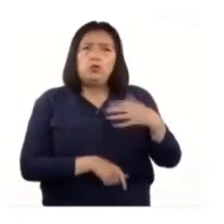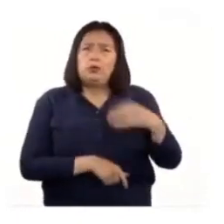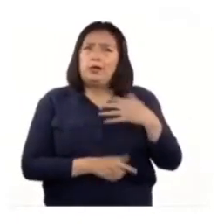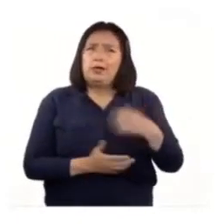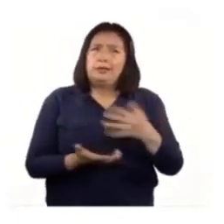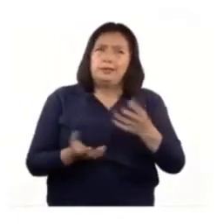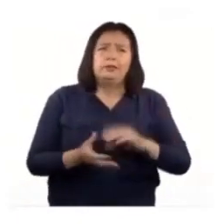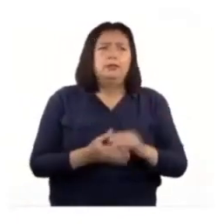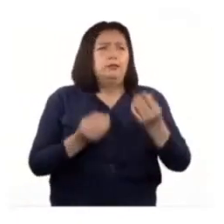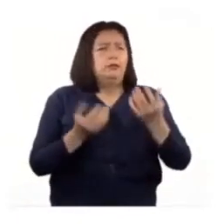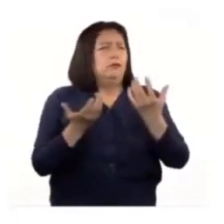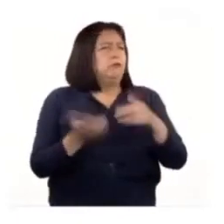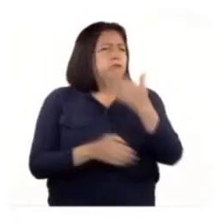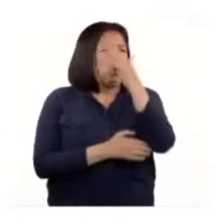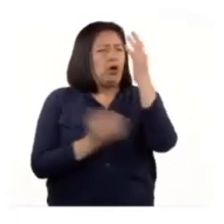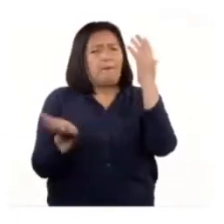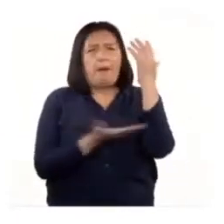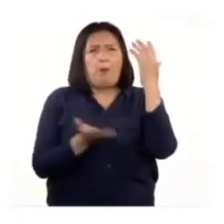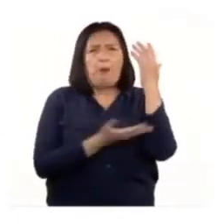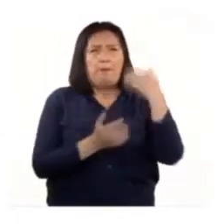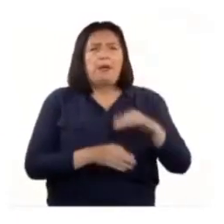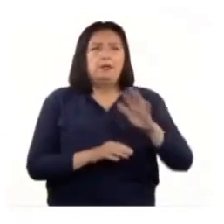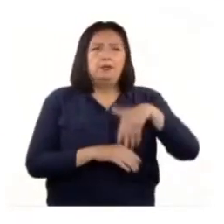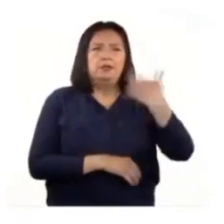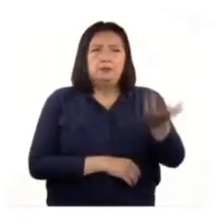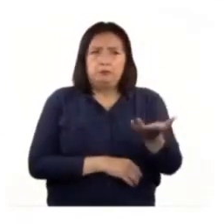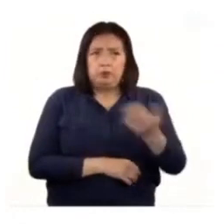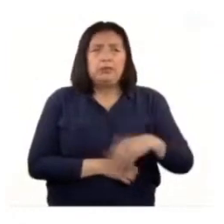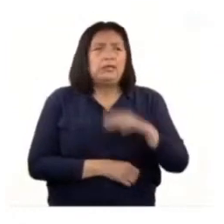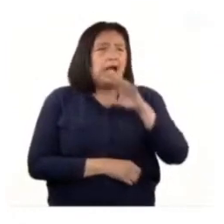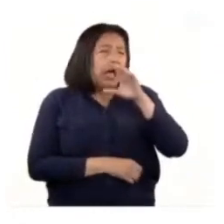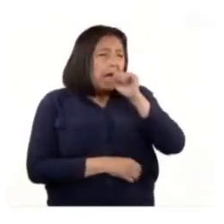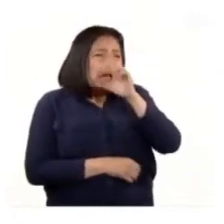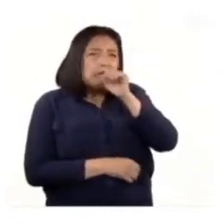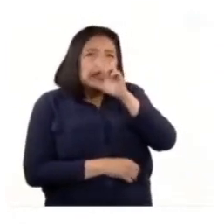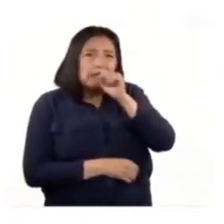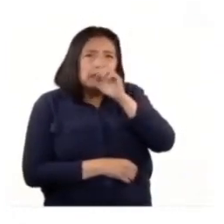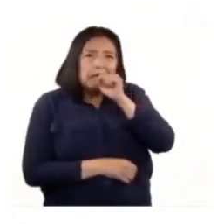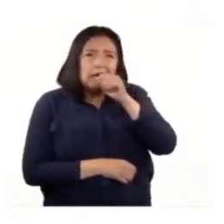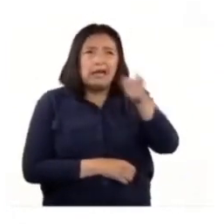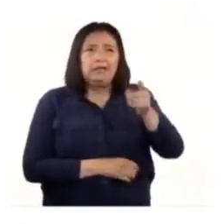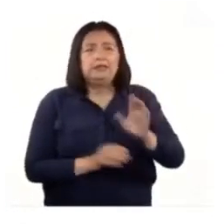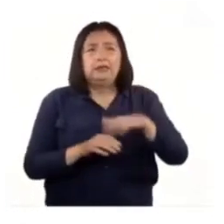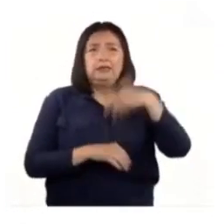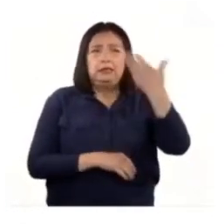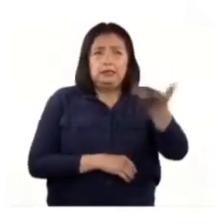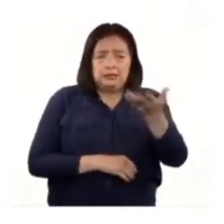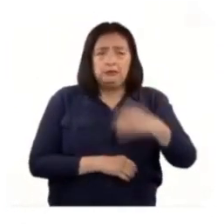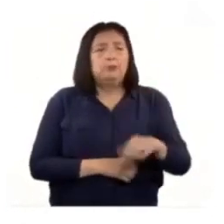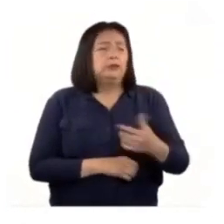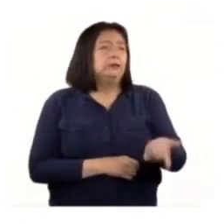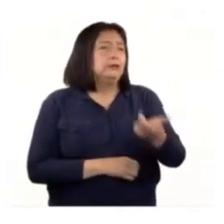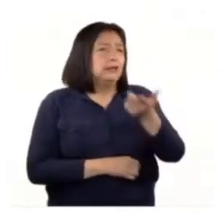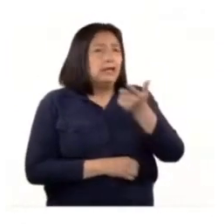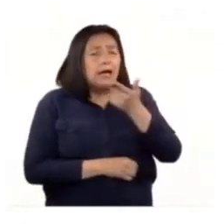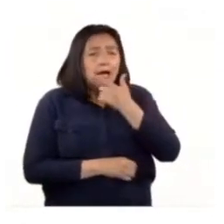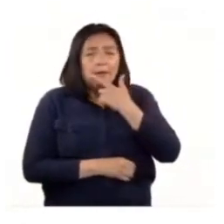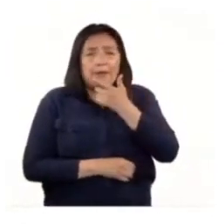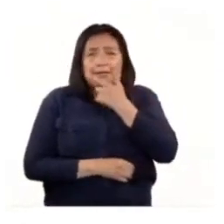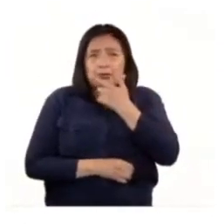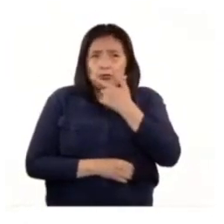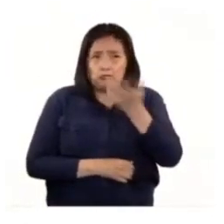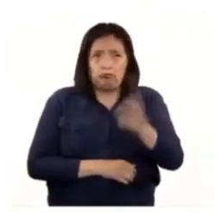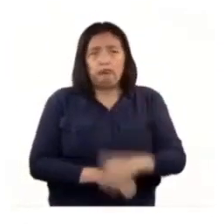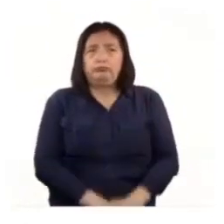mayor cantidad de pérdida de bosque. B. les siguen las zonas anaranjadas y, finalmente, las zonas de color